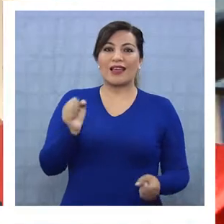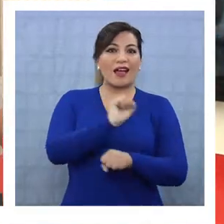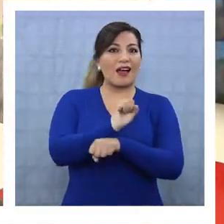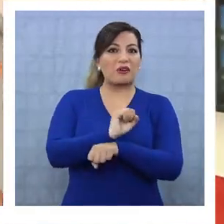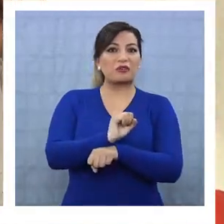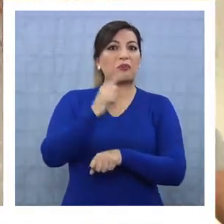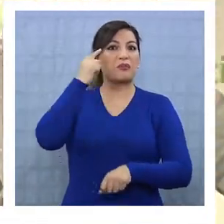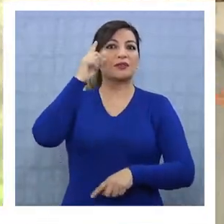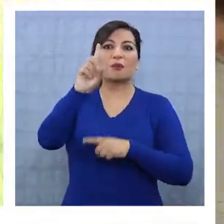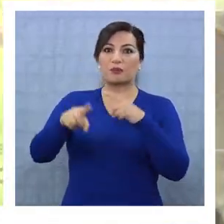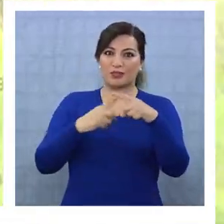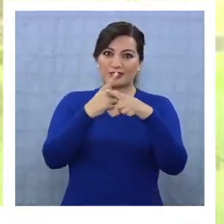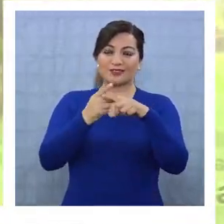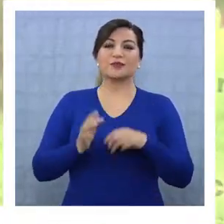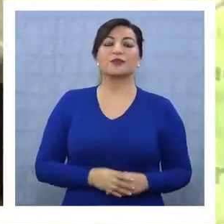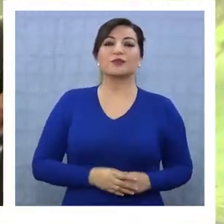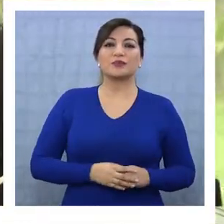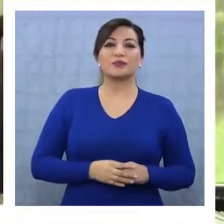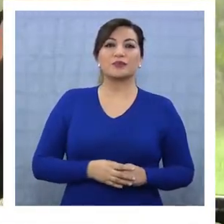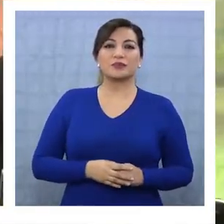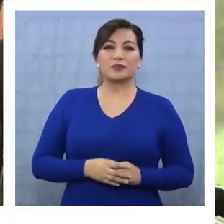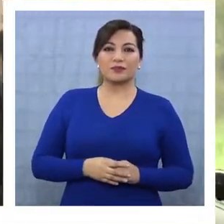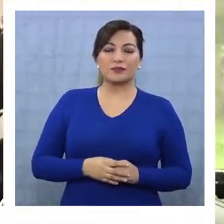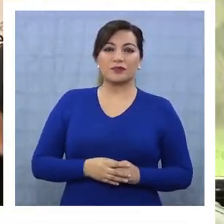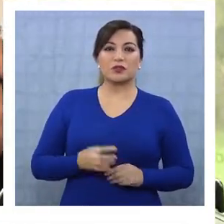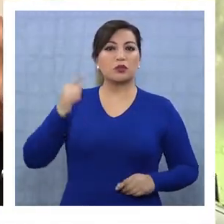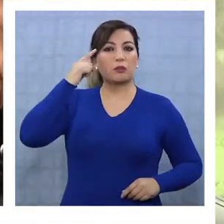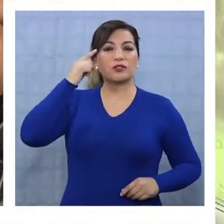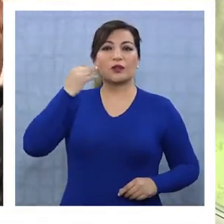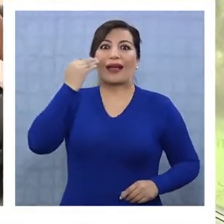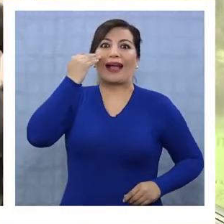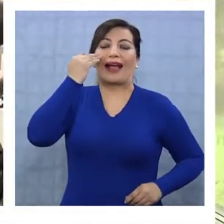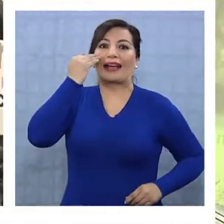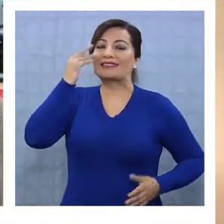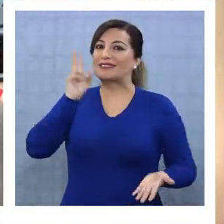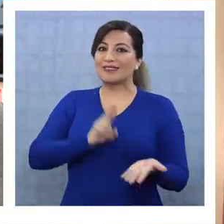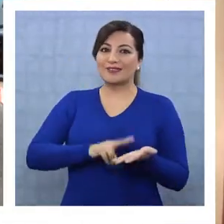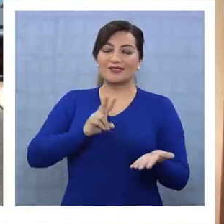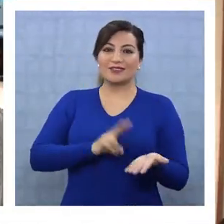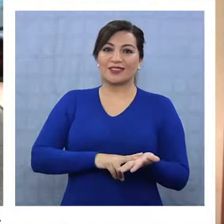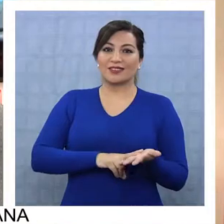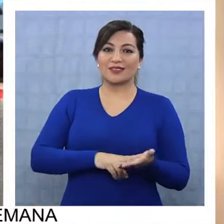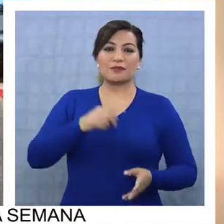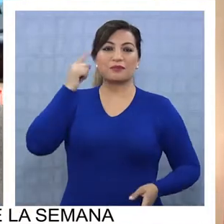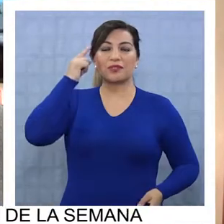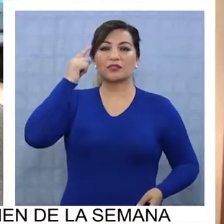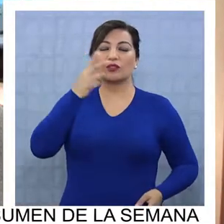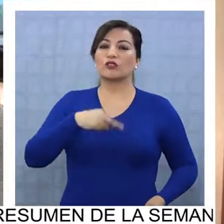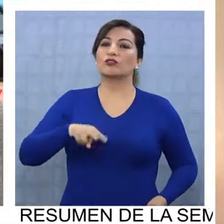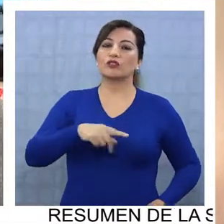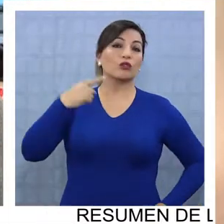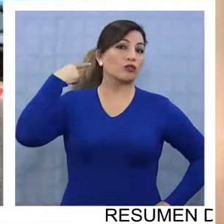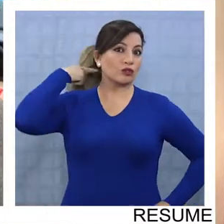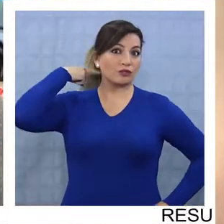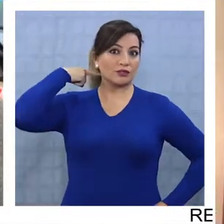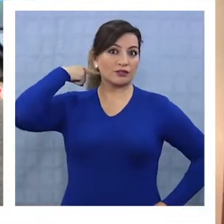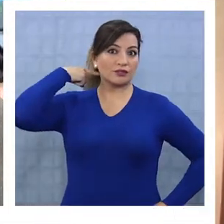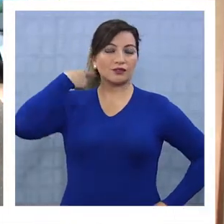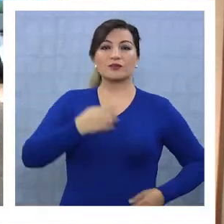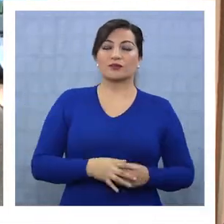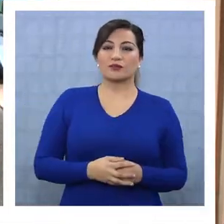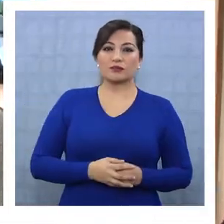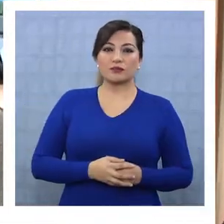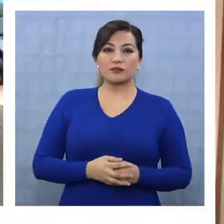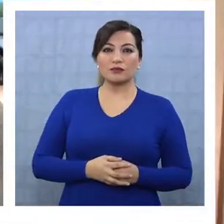simuladores como positiva. Me pareció algo bastante realista y pienso que ahí uno tiene que tomar conciencia.